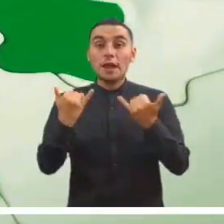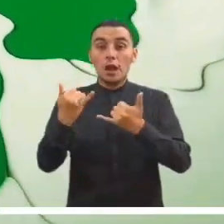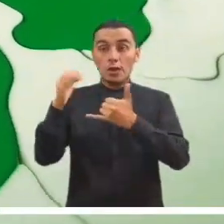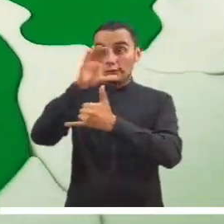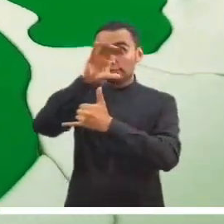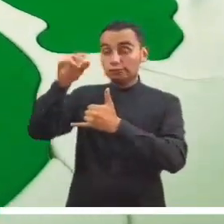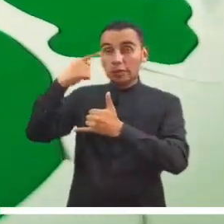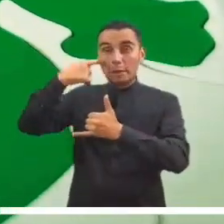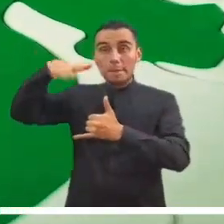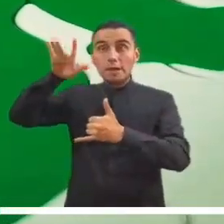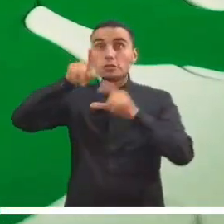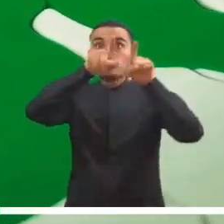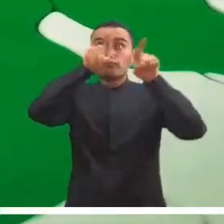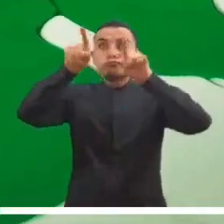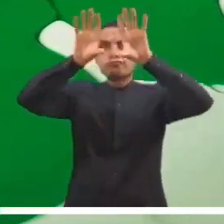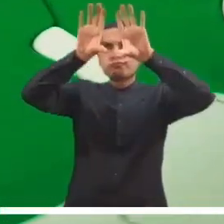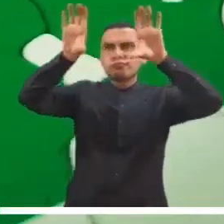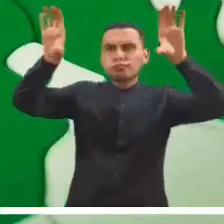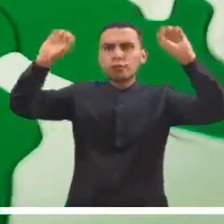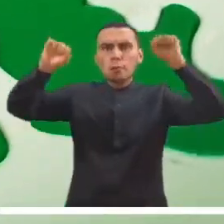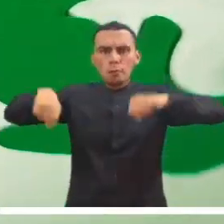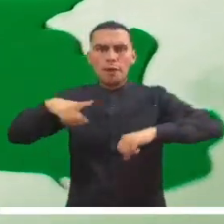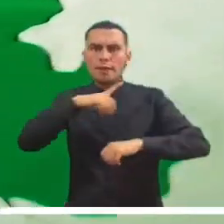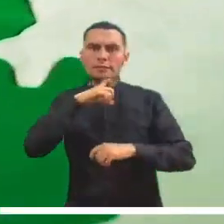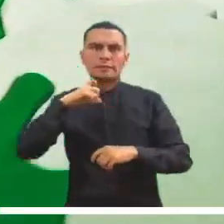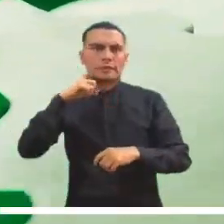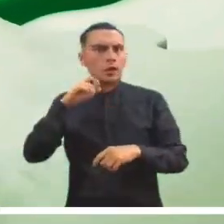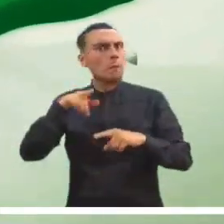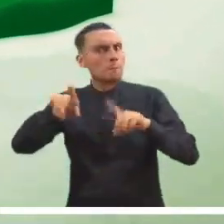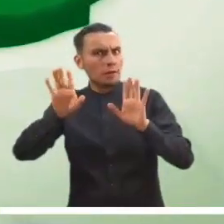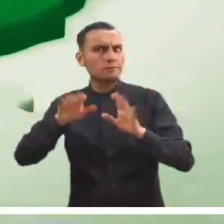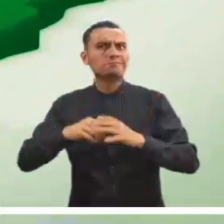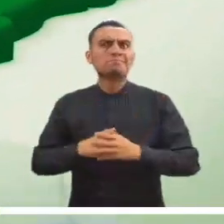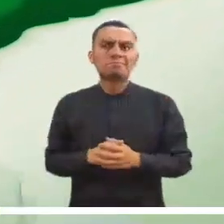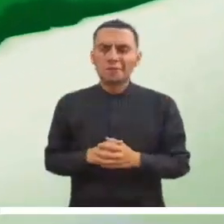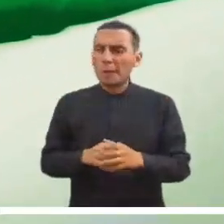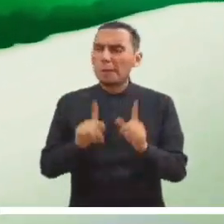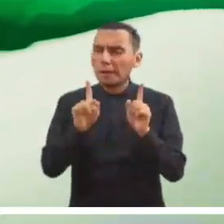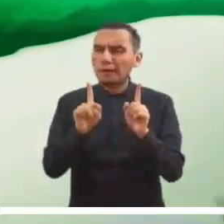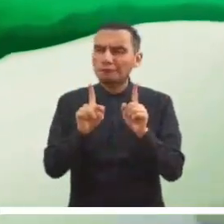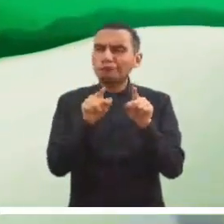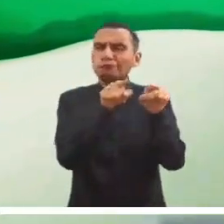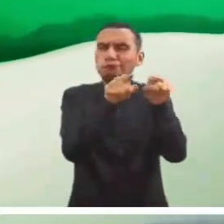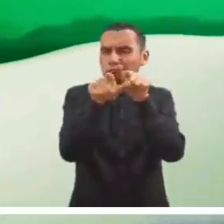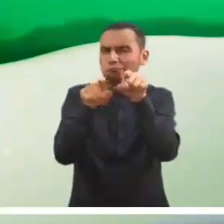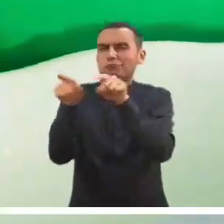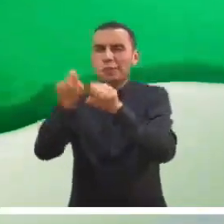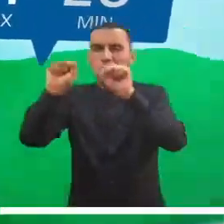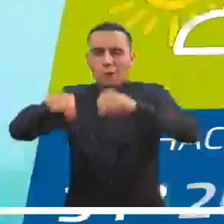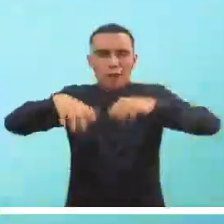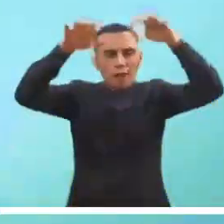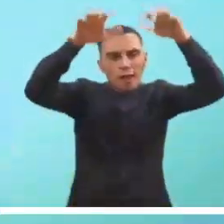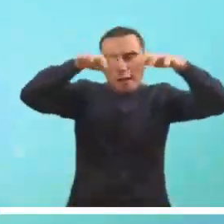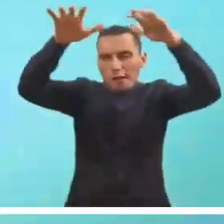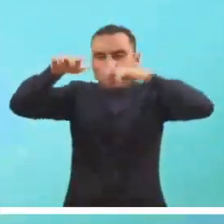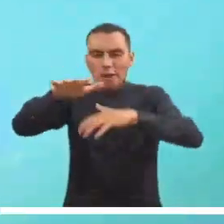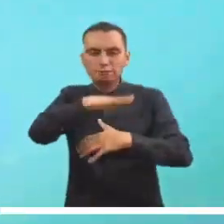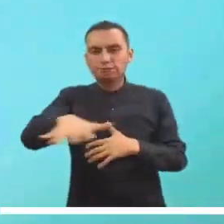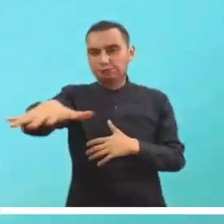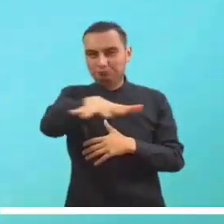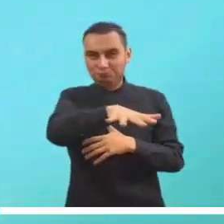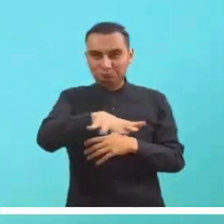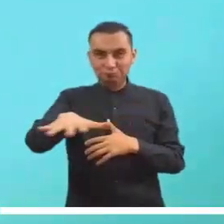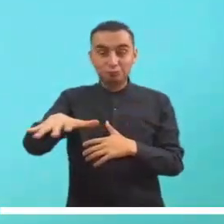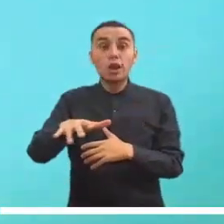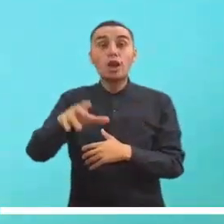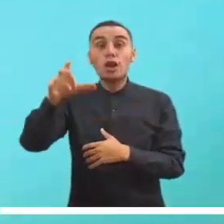El tiempo seco reinará en el Caribe colombiano durante la jornada matutina, mientras que en las islas de San Andrés y Providencia se